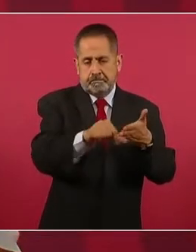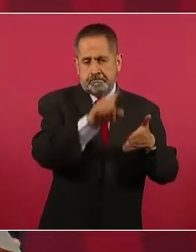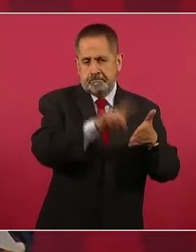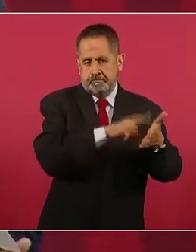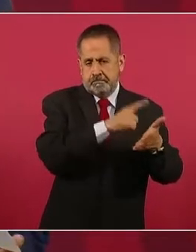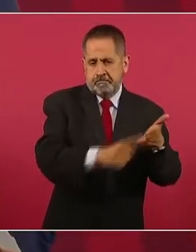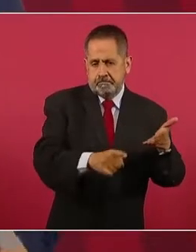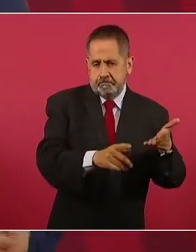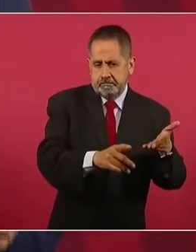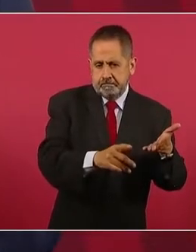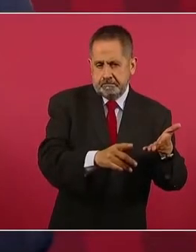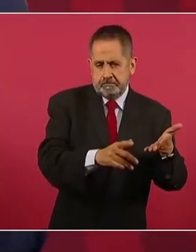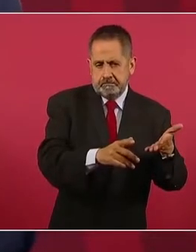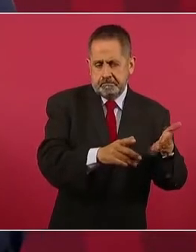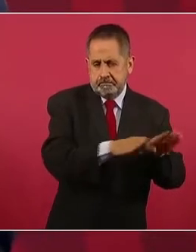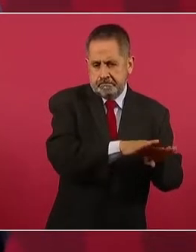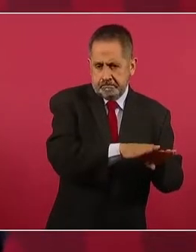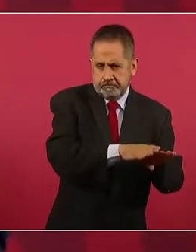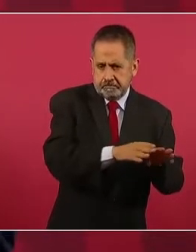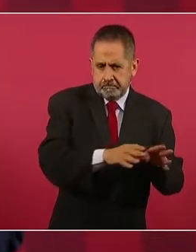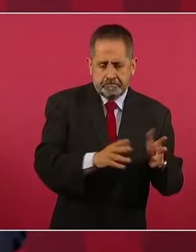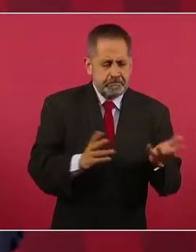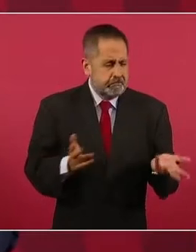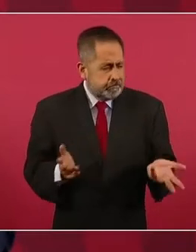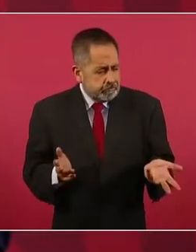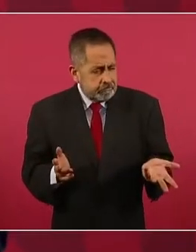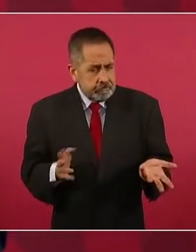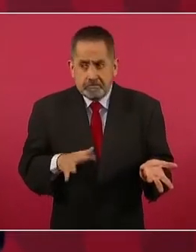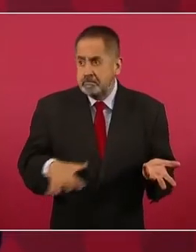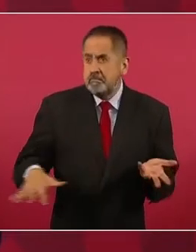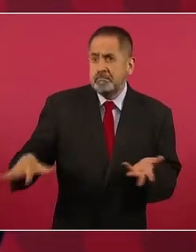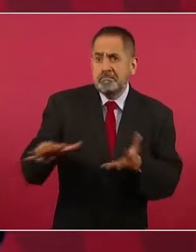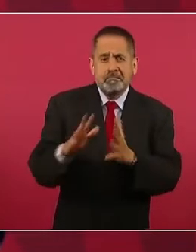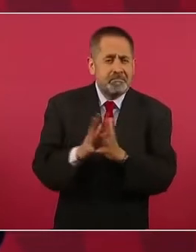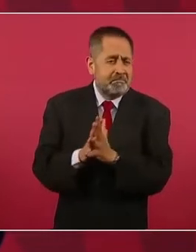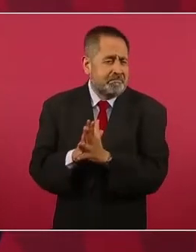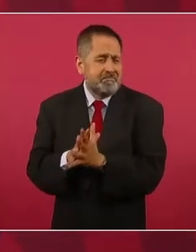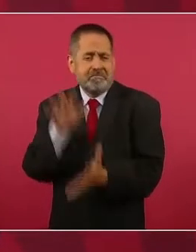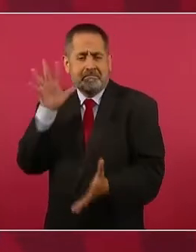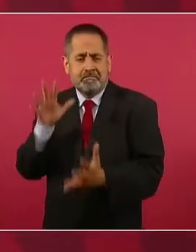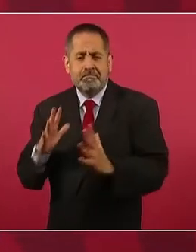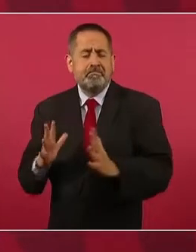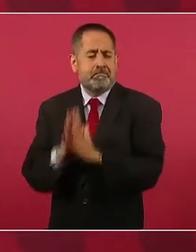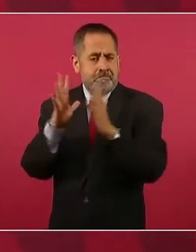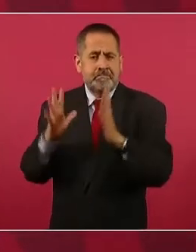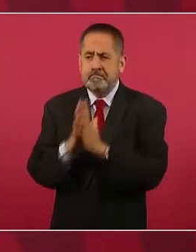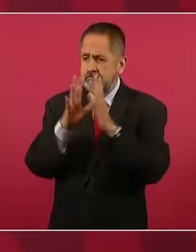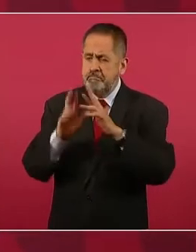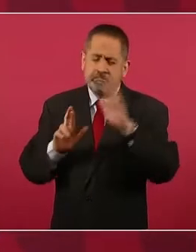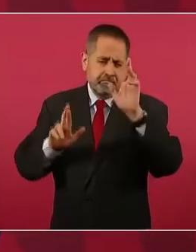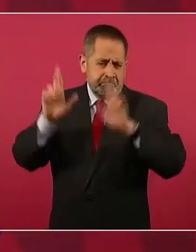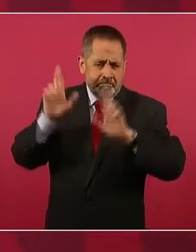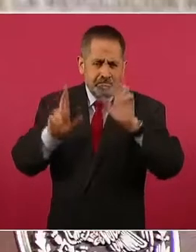Entonces, participaron muchos, muchos, muchos.